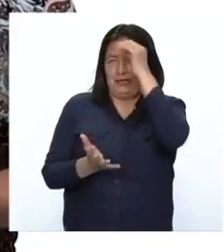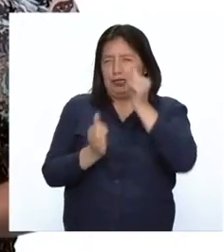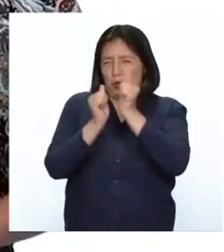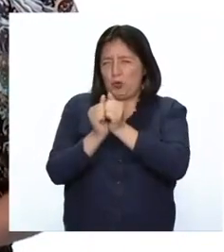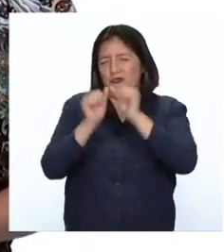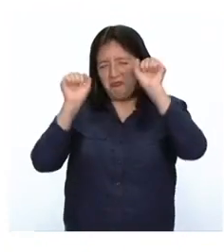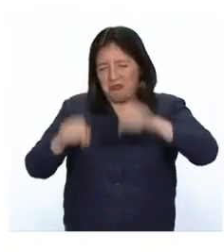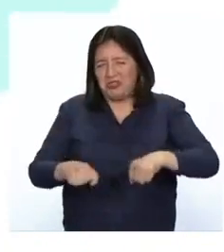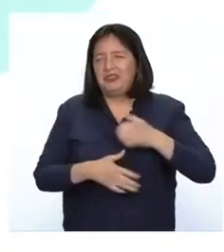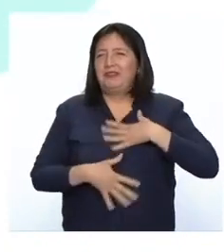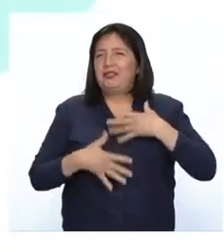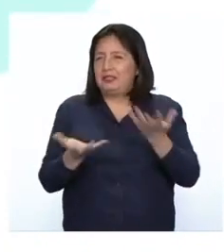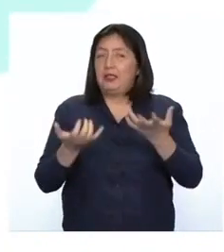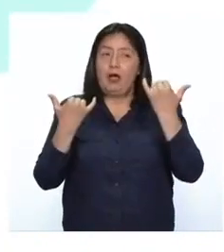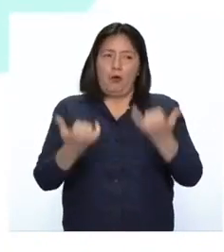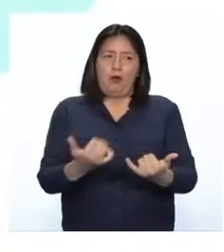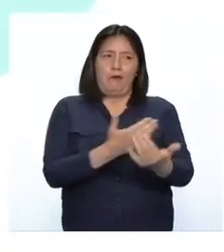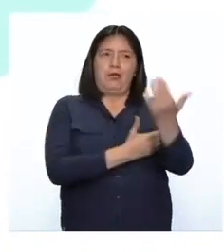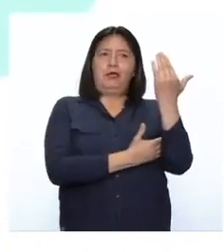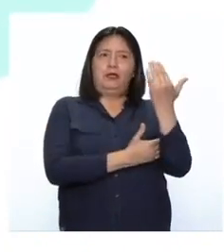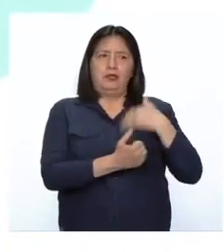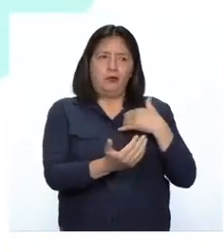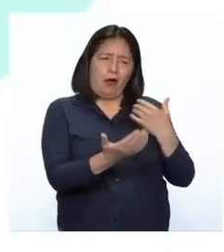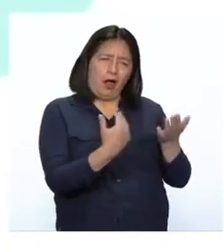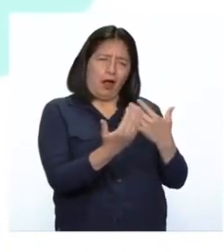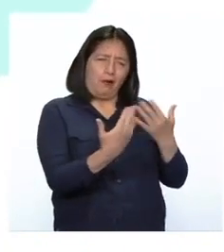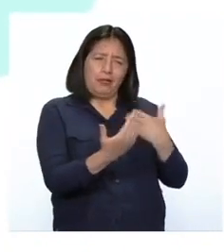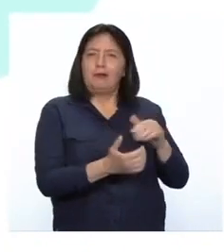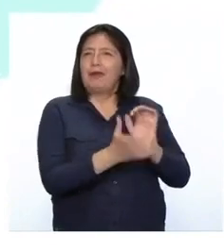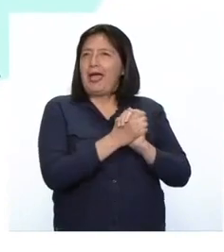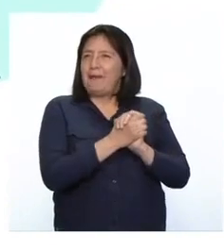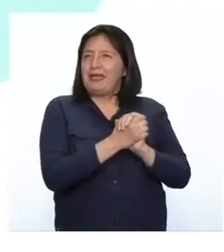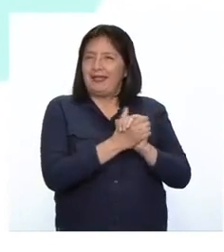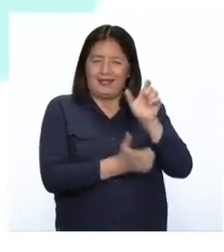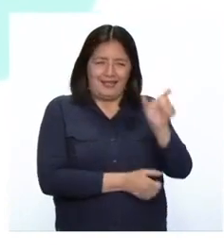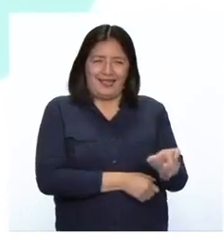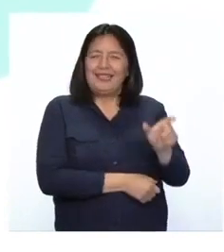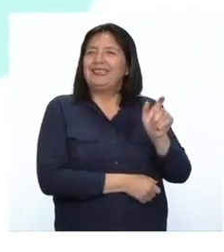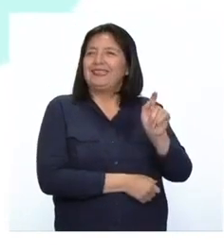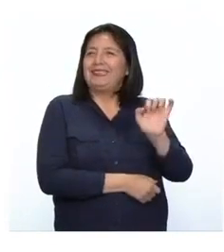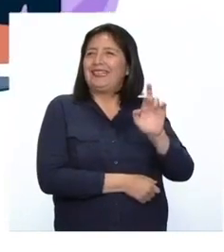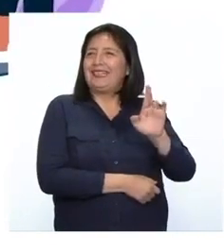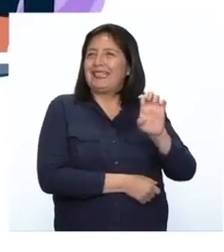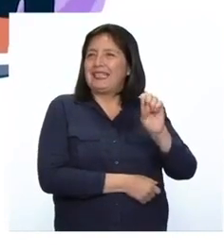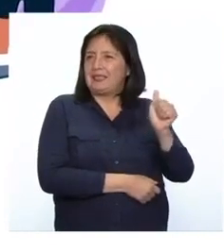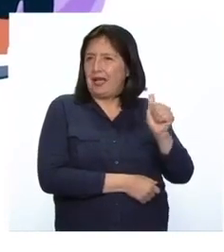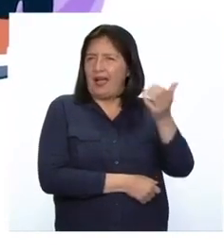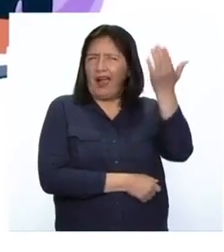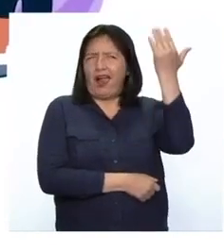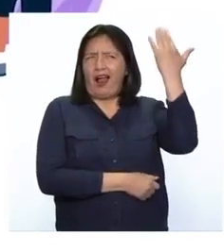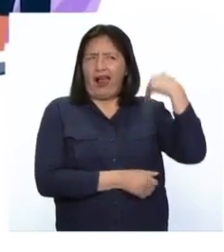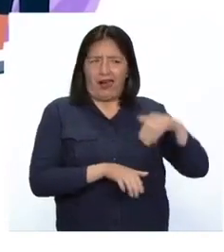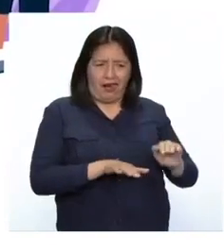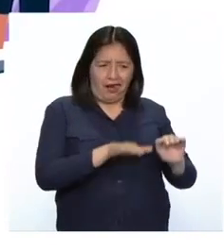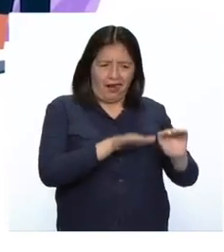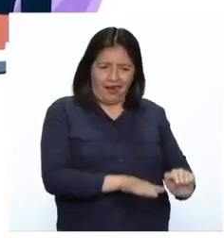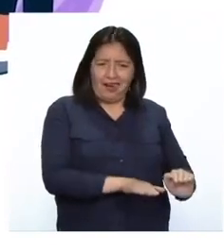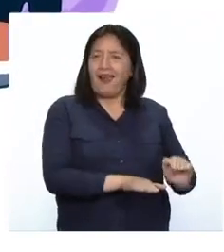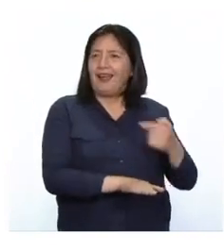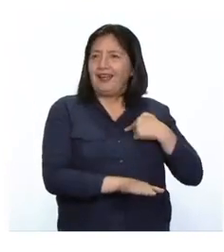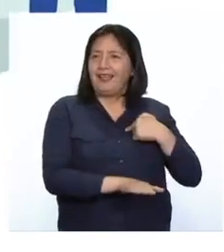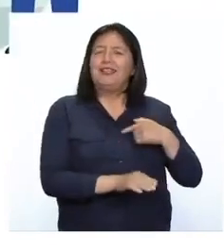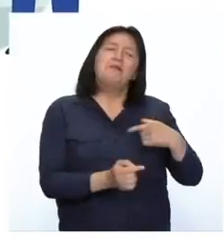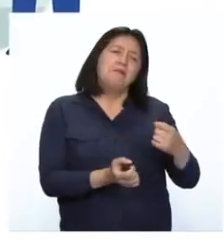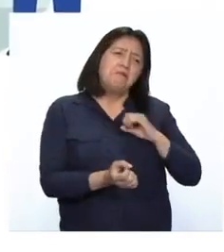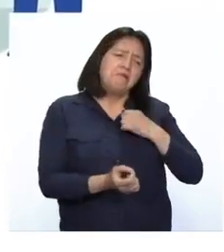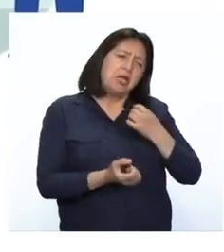es más divertido. Hoy en la mañana estuve conversando mucho con mi amiga Teresa. Recuerde que cuando éramos pequeñas, ella me contó que en